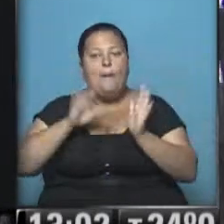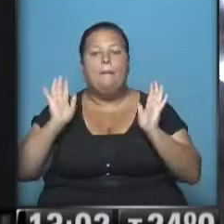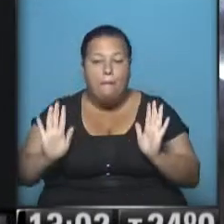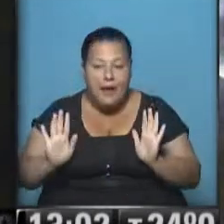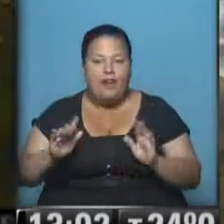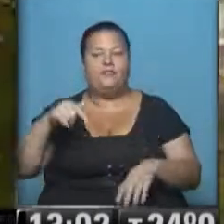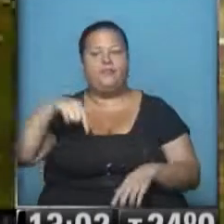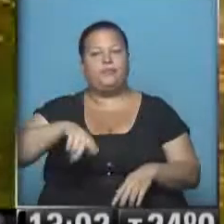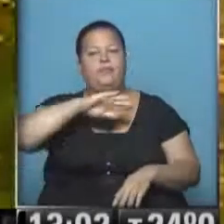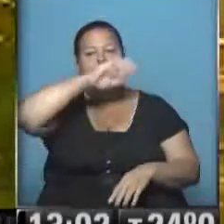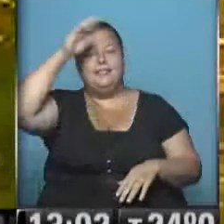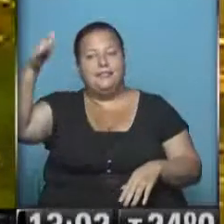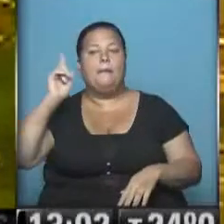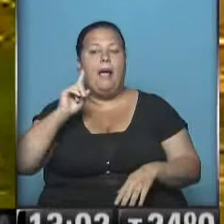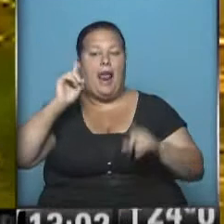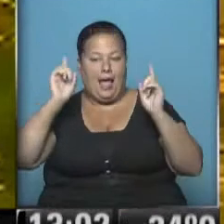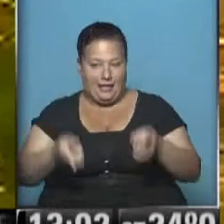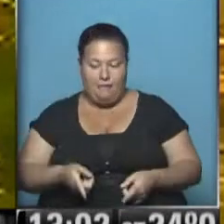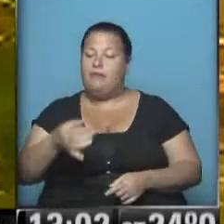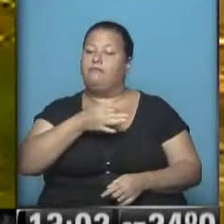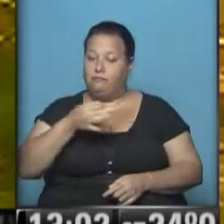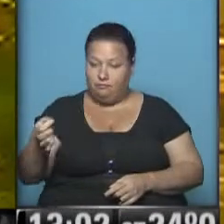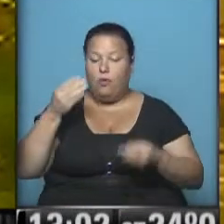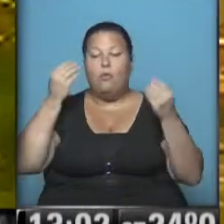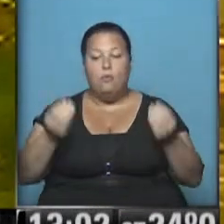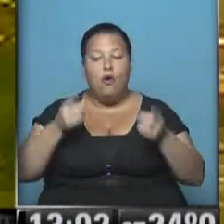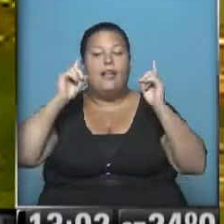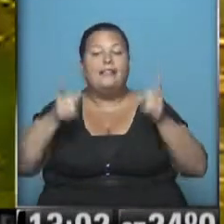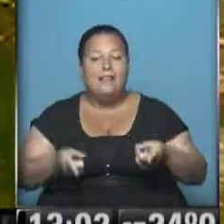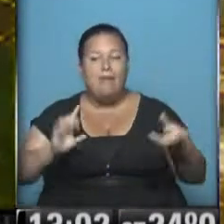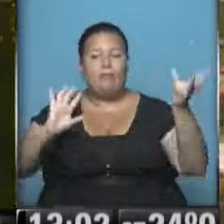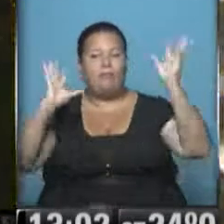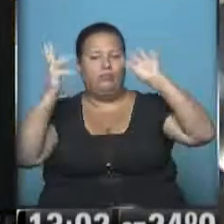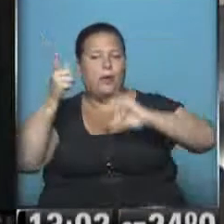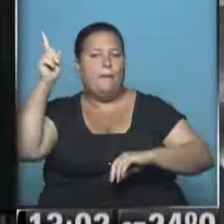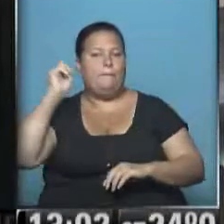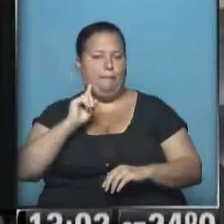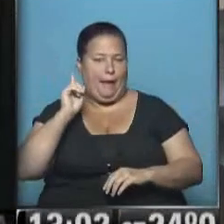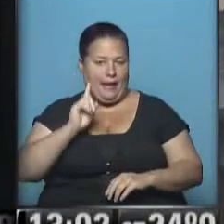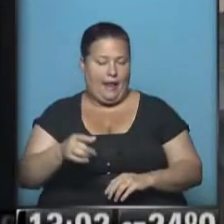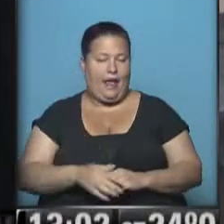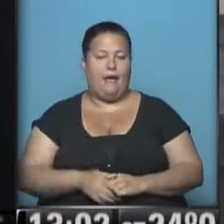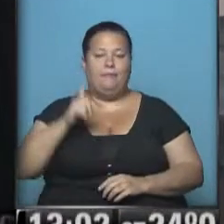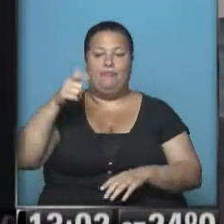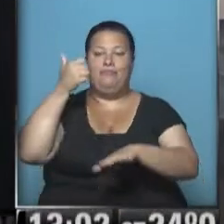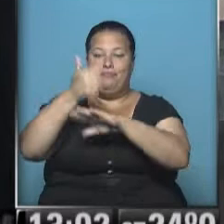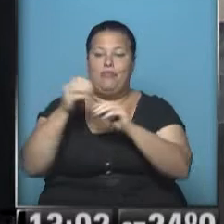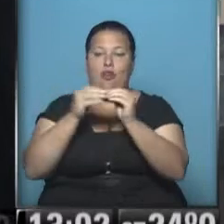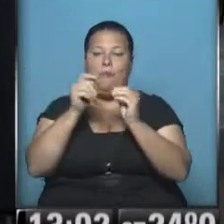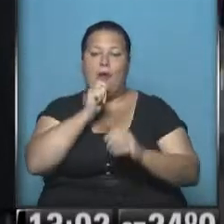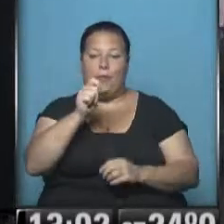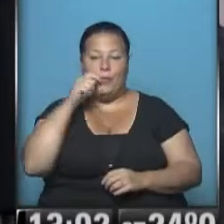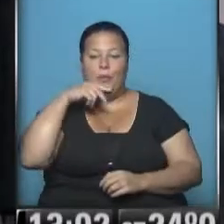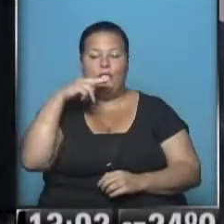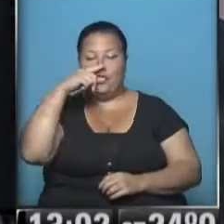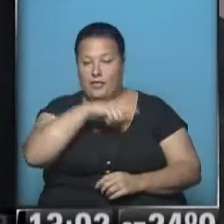traslada al cielo de Paraná. Así es, bueno, porque también cielo cubierto en Paraná, así estamos en vivo con el equipo de Visión 7,